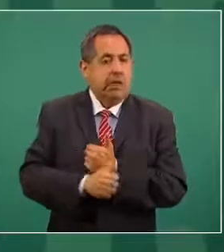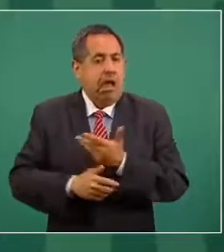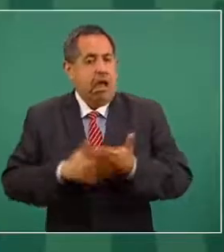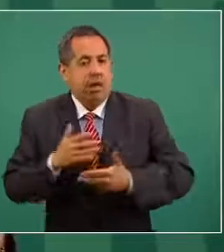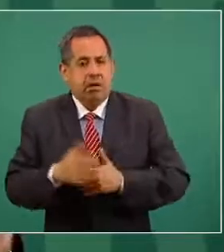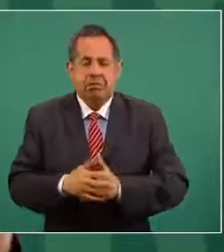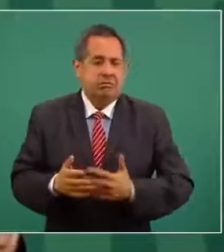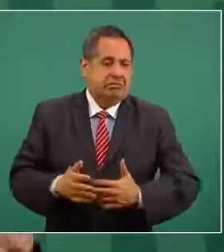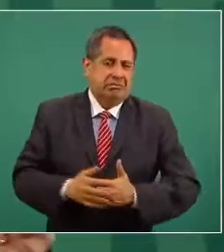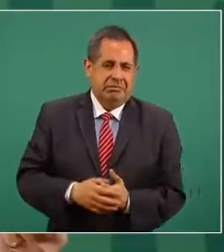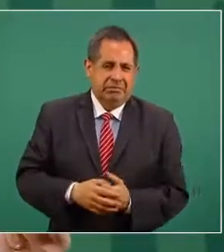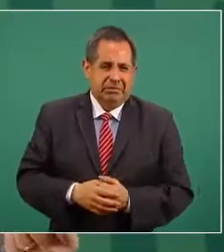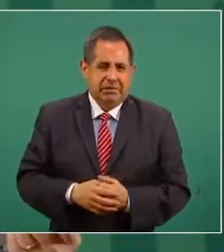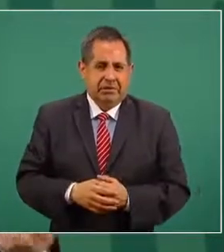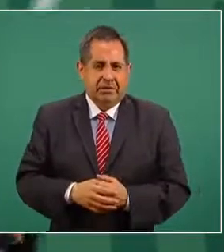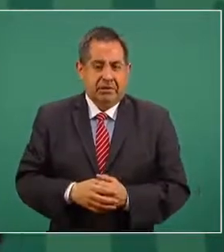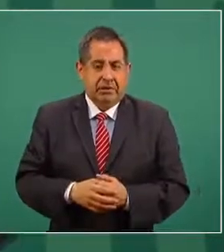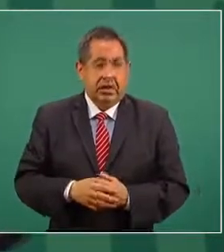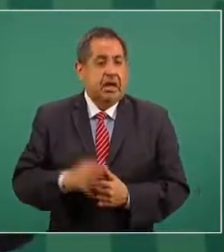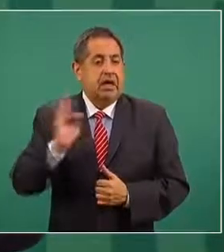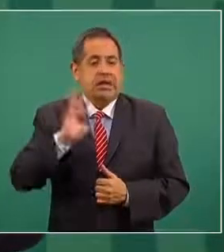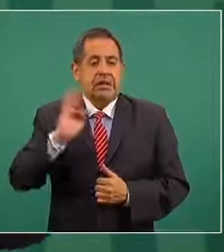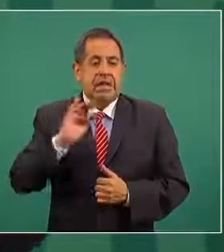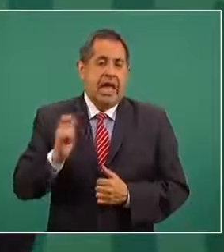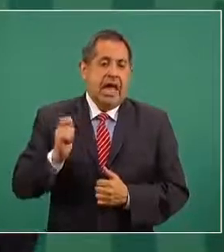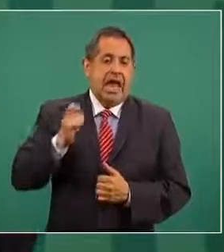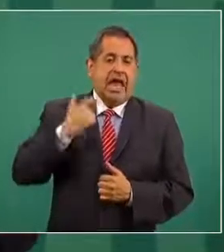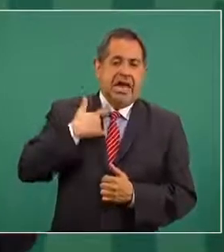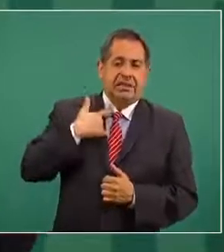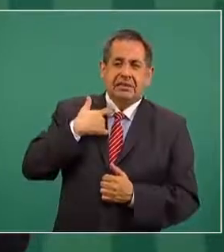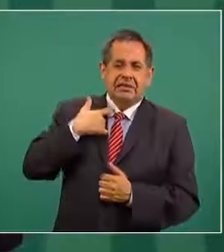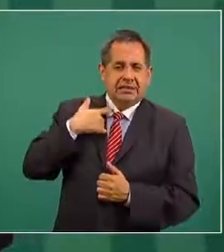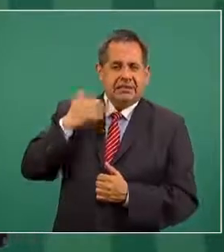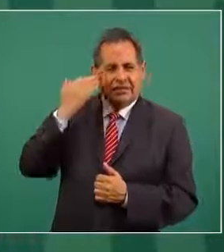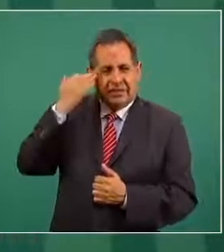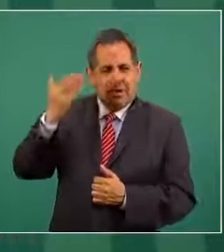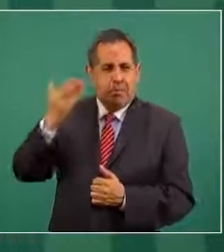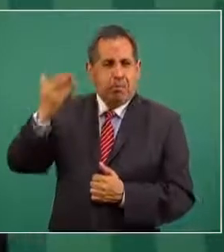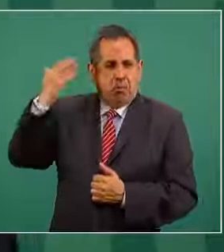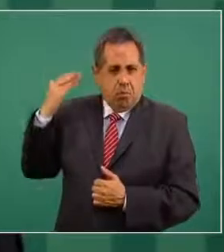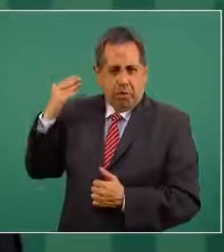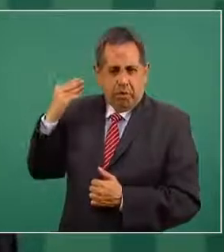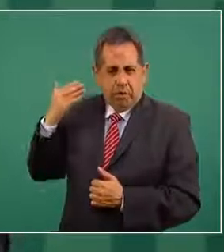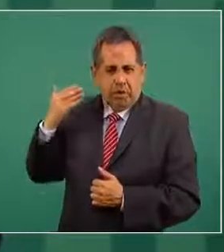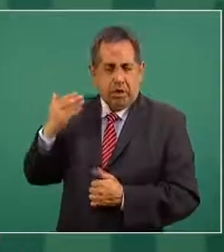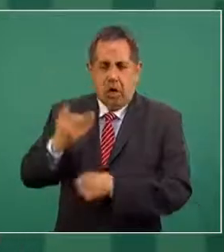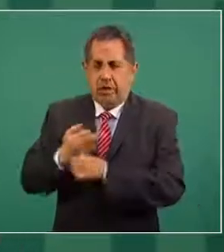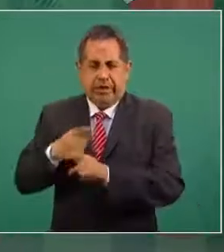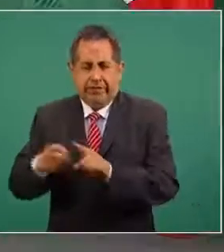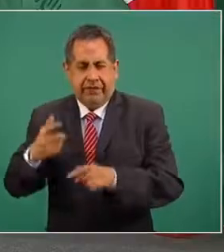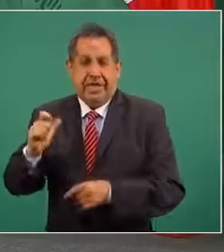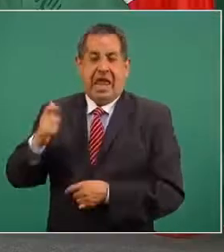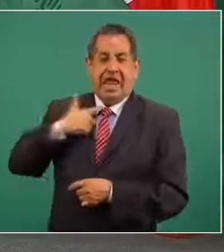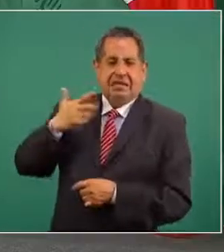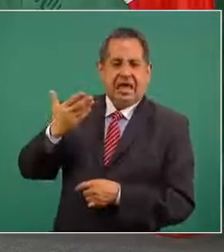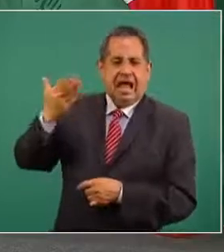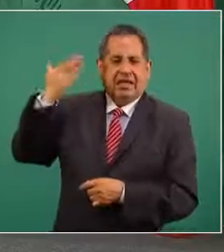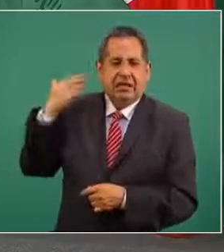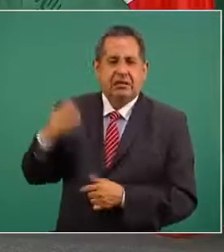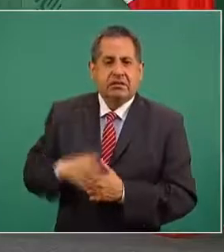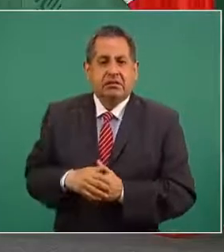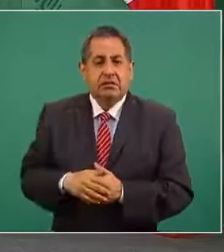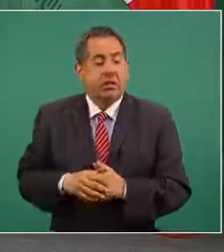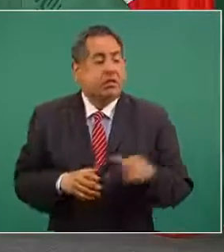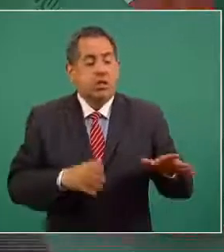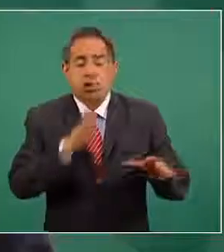¿Qué les diría yo? Vaya, si estuviéramos en otro tipo de gobierno, no en este que encabeza el presidente López Obrador, les diría yo es que